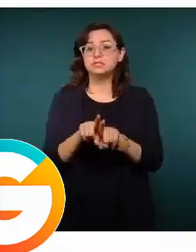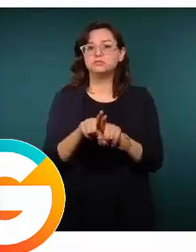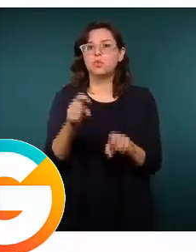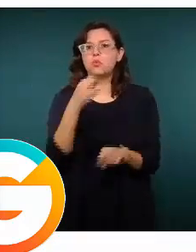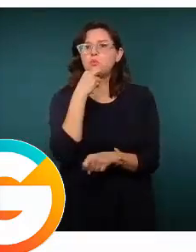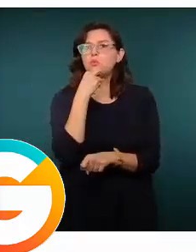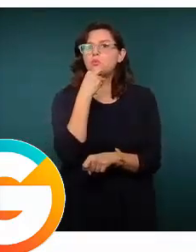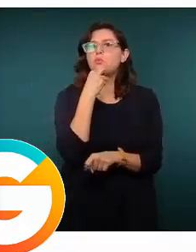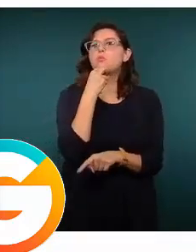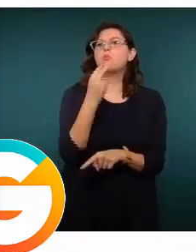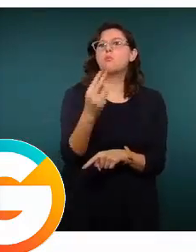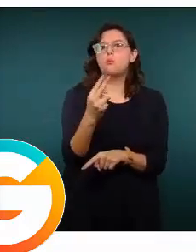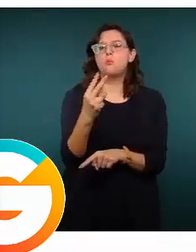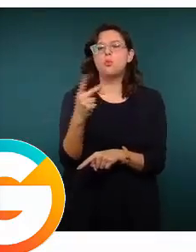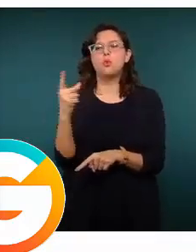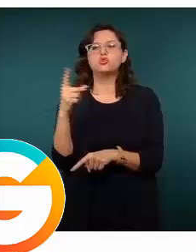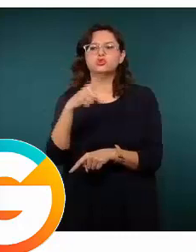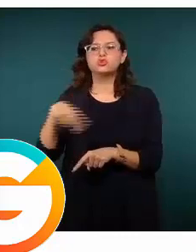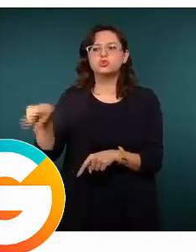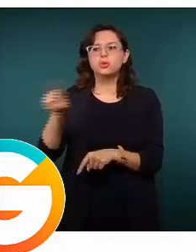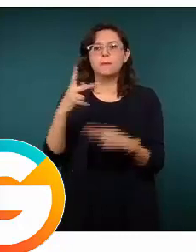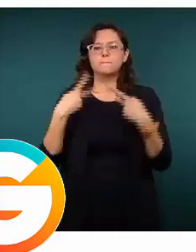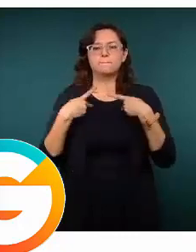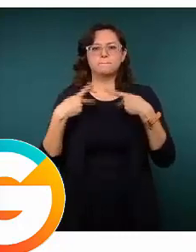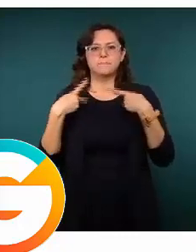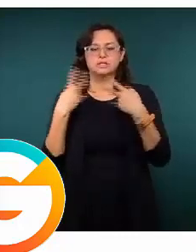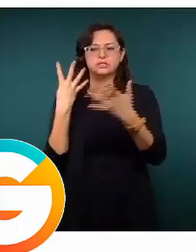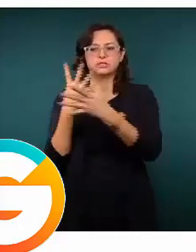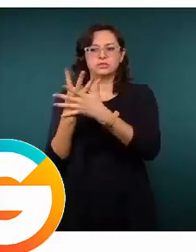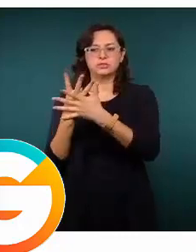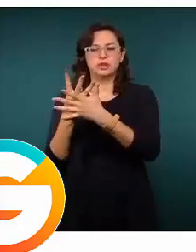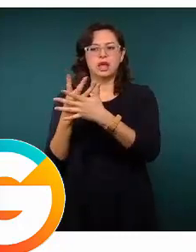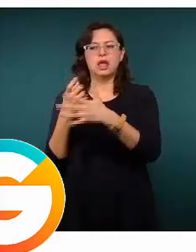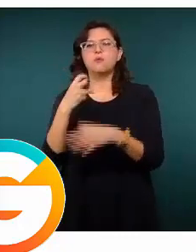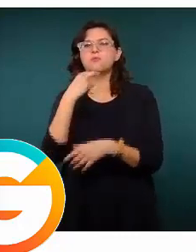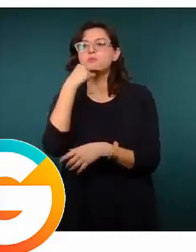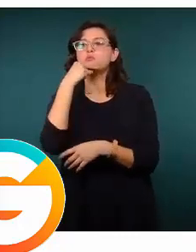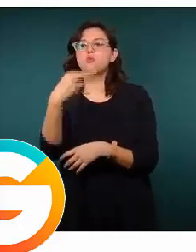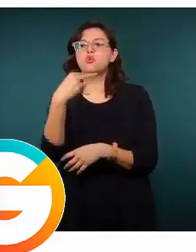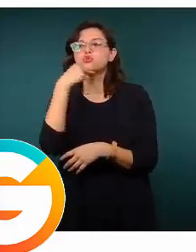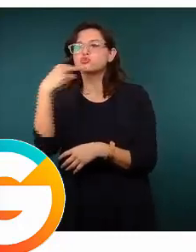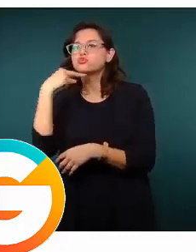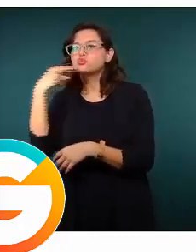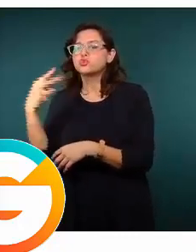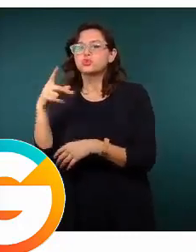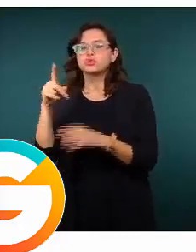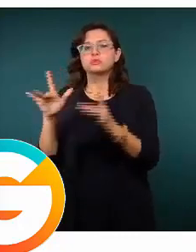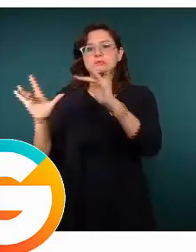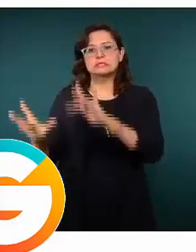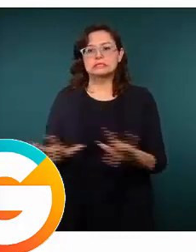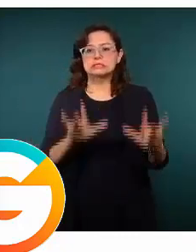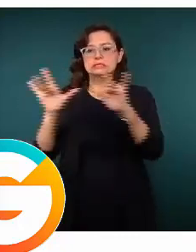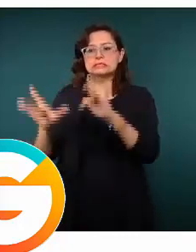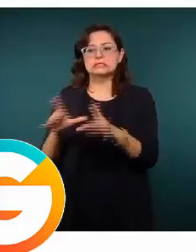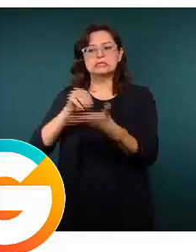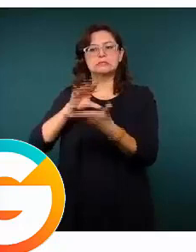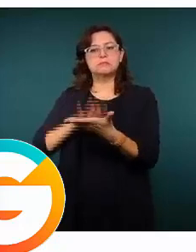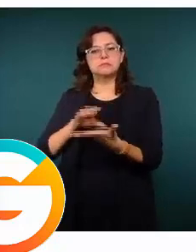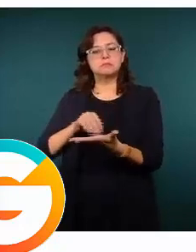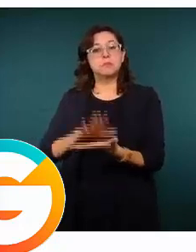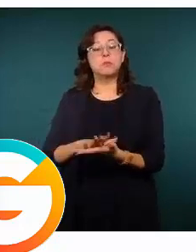las personas privadas de la libertad que están en el Estado de México para poder tener identificadas esas voces, debido a que